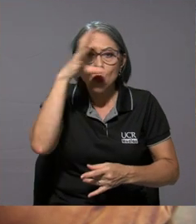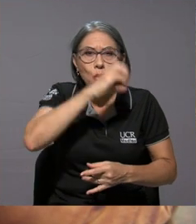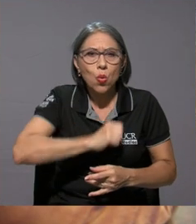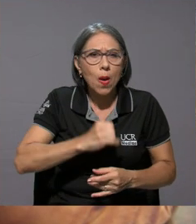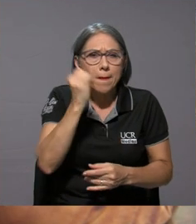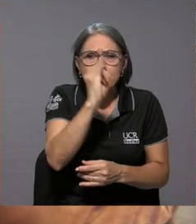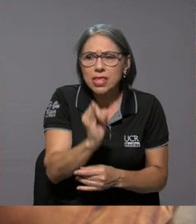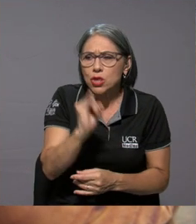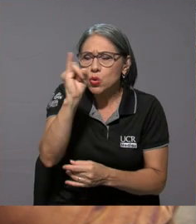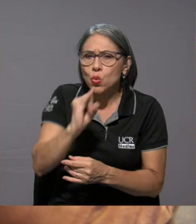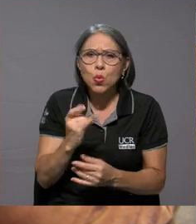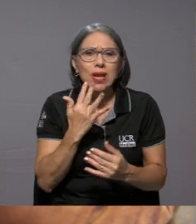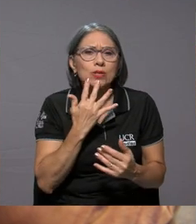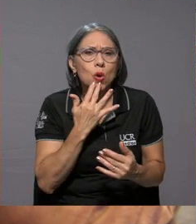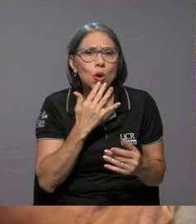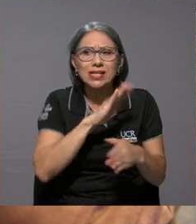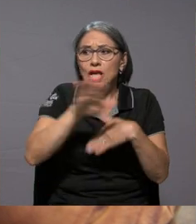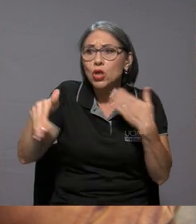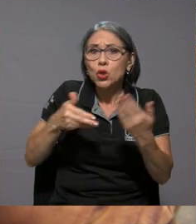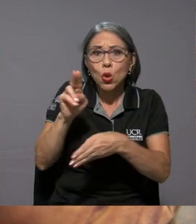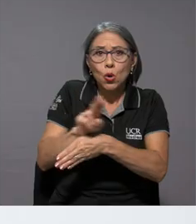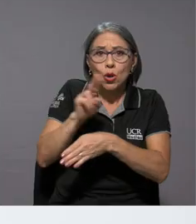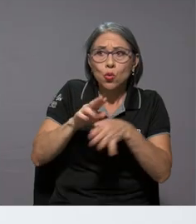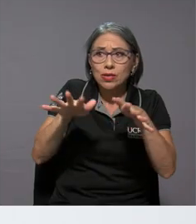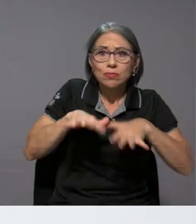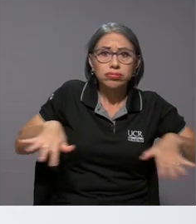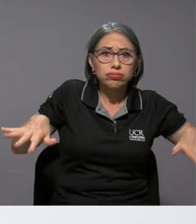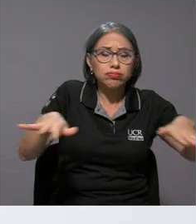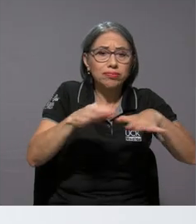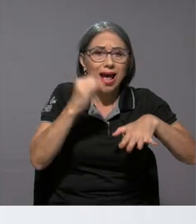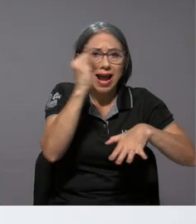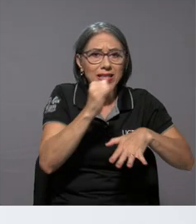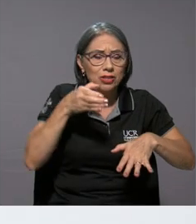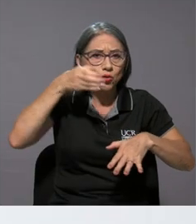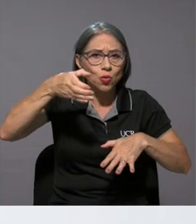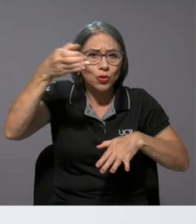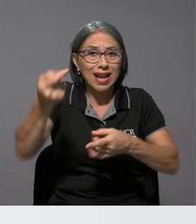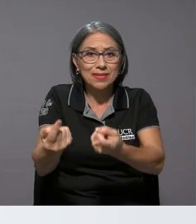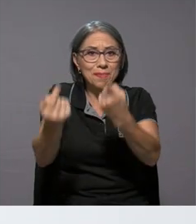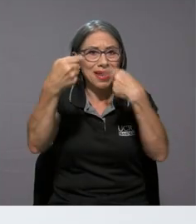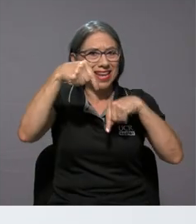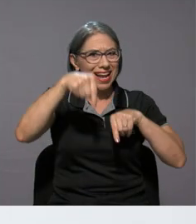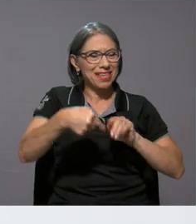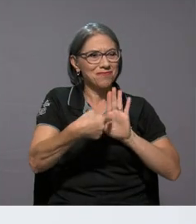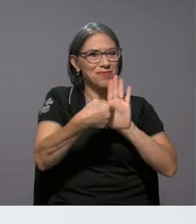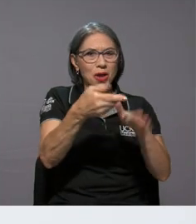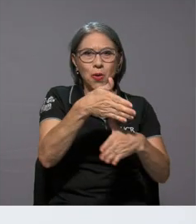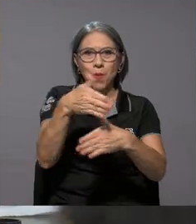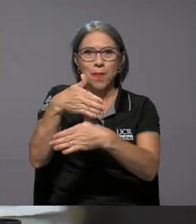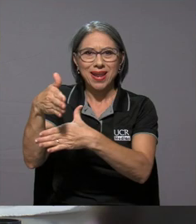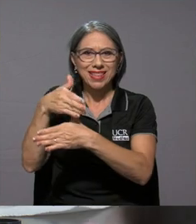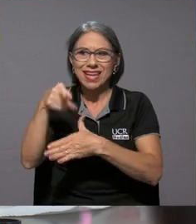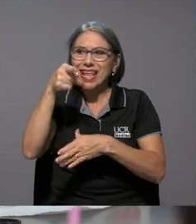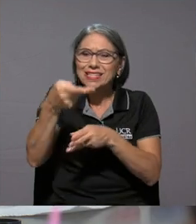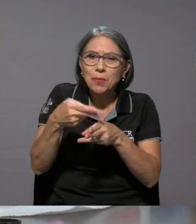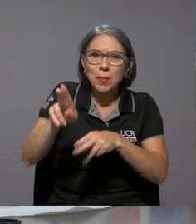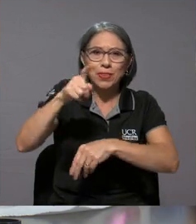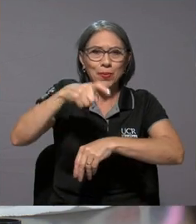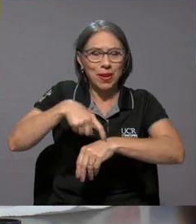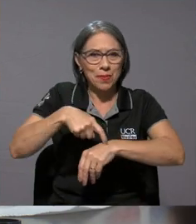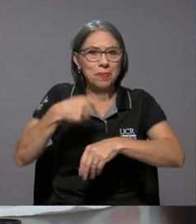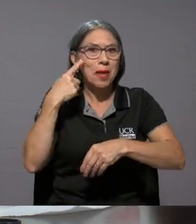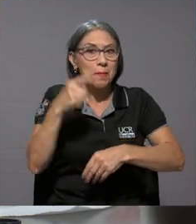que estas personas utilizan en sus espacios y contextos artístico-culturales, y venir aquí y compartir ese breve momento y ese instante para